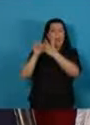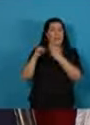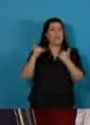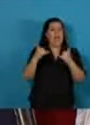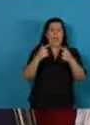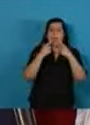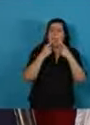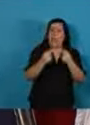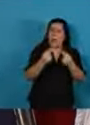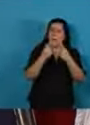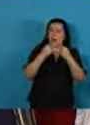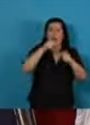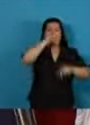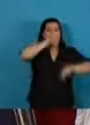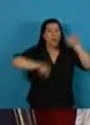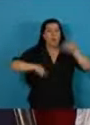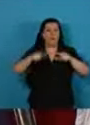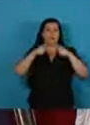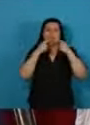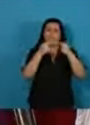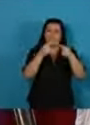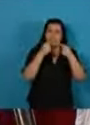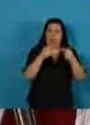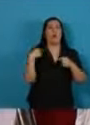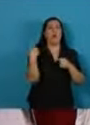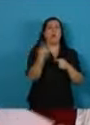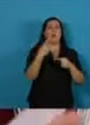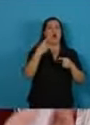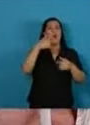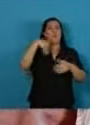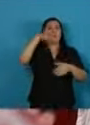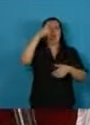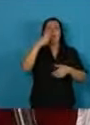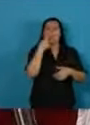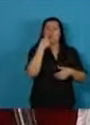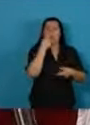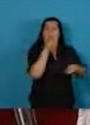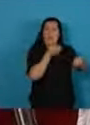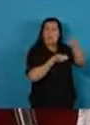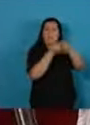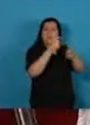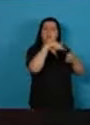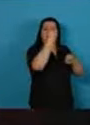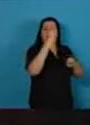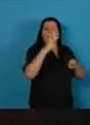ciudadanos contra el neoliberalismo y la inequidad social.